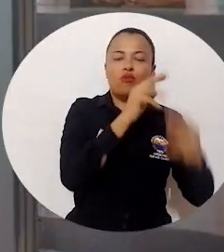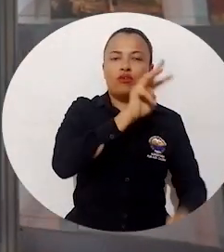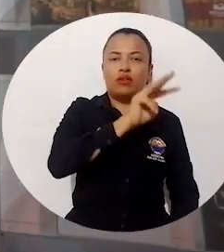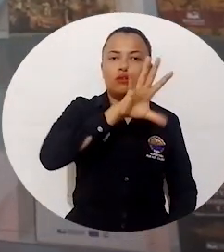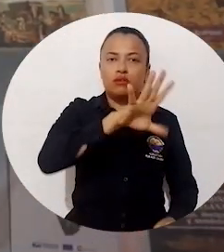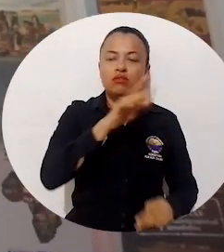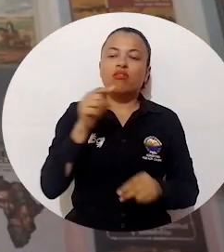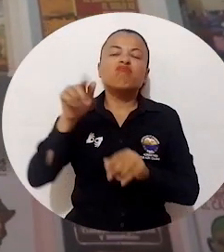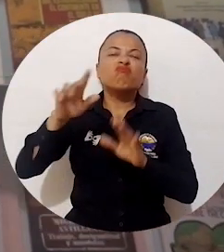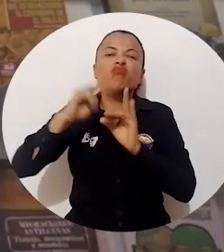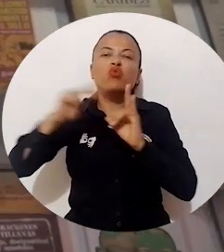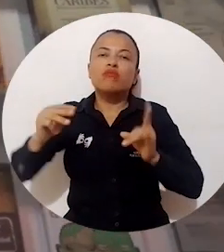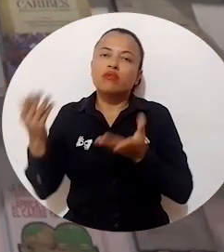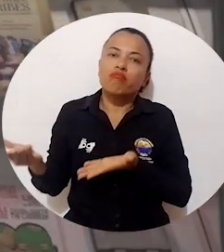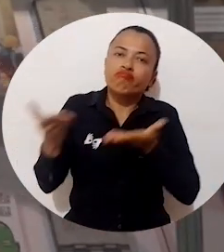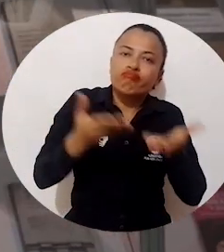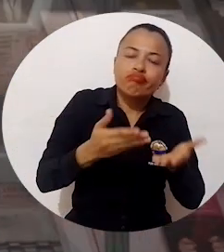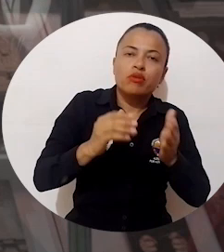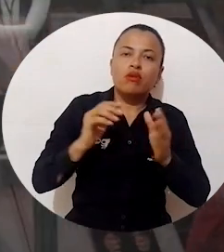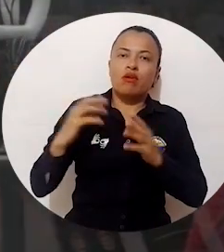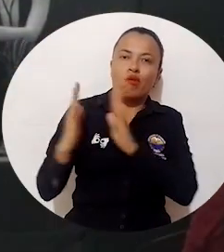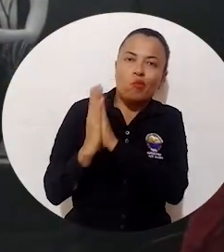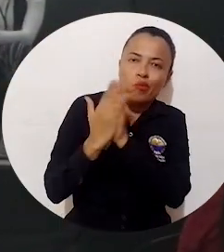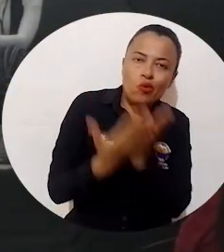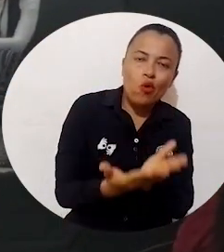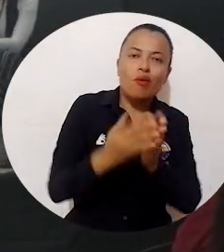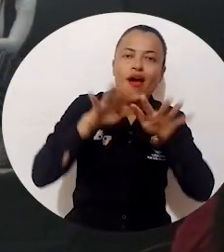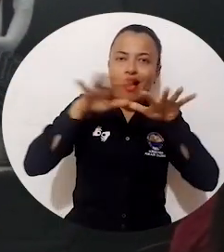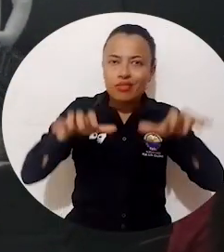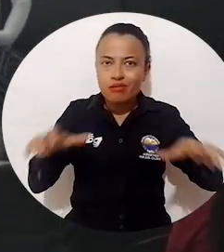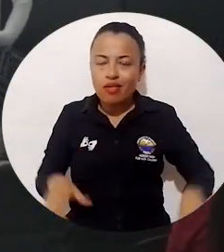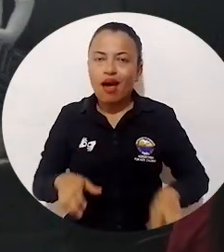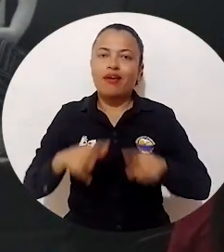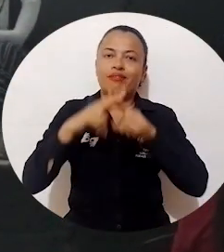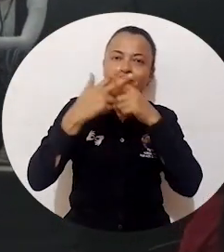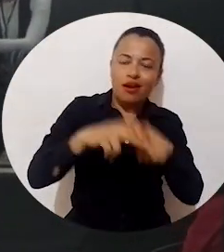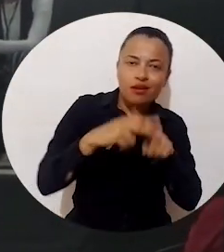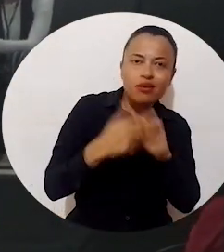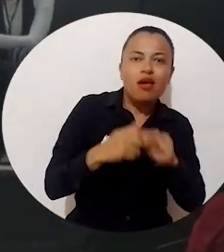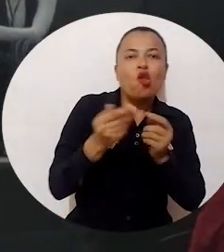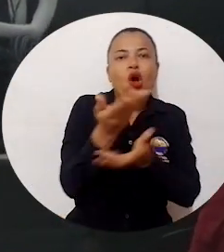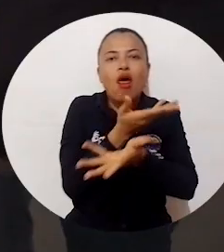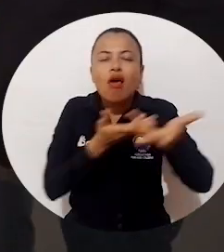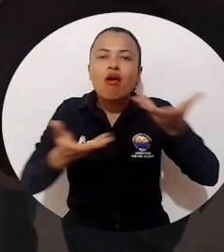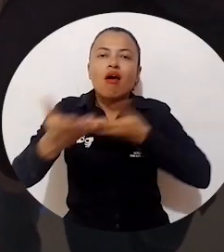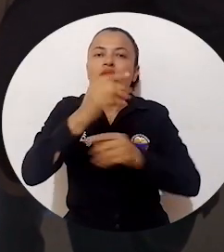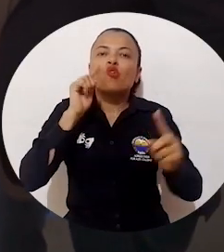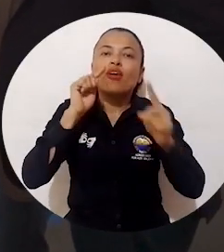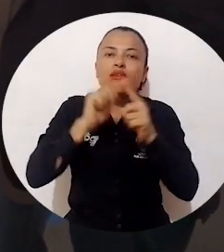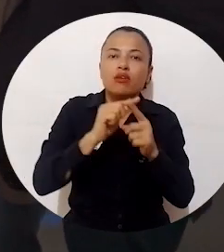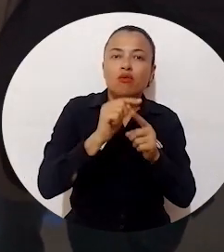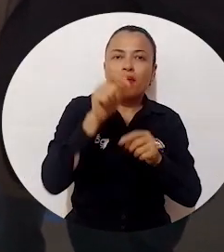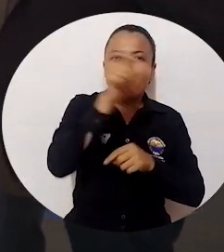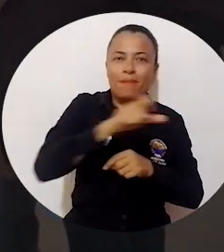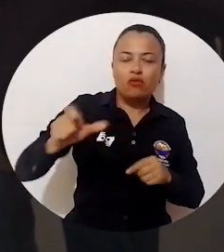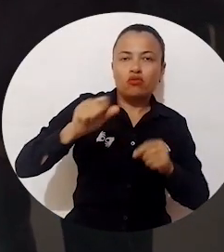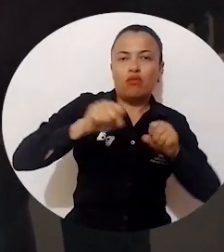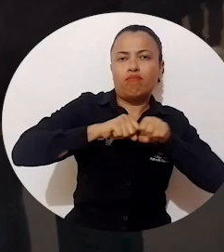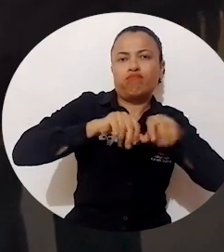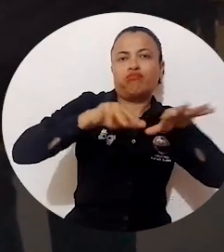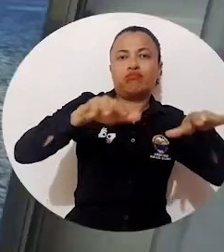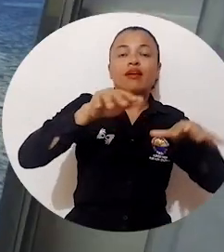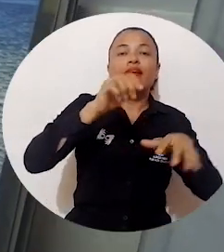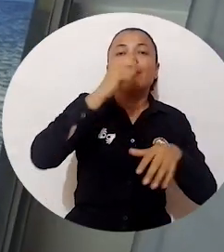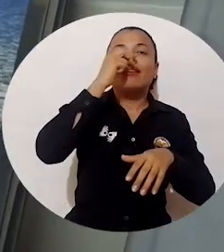de obras y actividades como charlas, talleres y conversatorios, con lo que busca cautivar al público nacional e internacional que